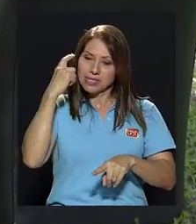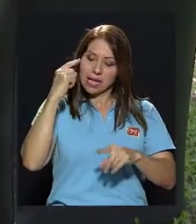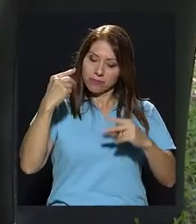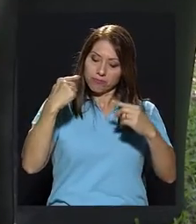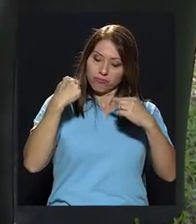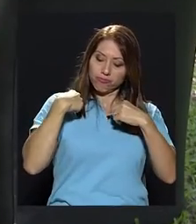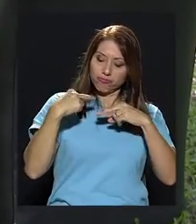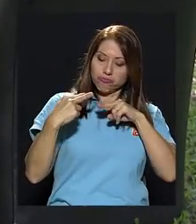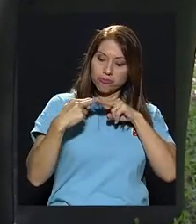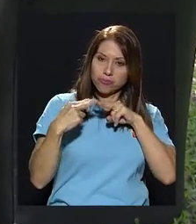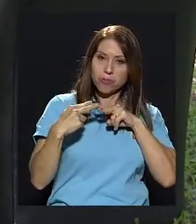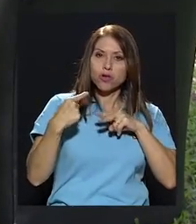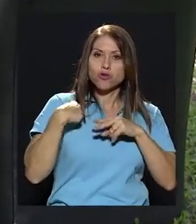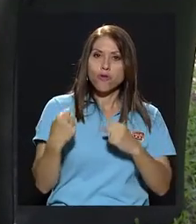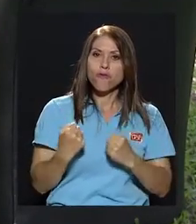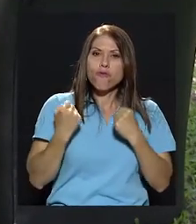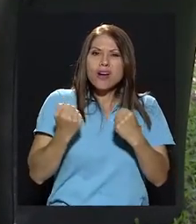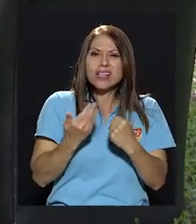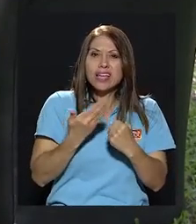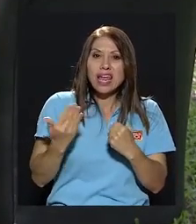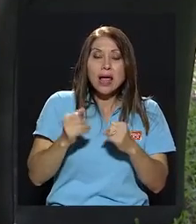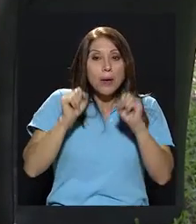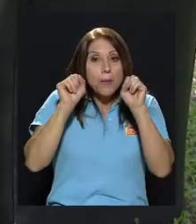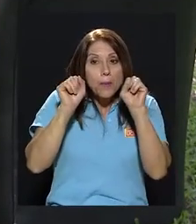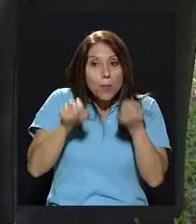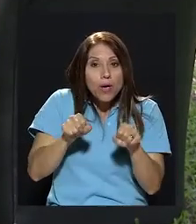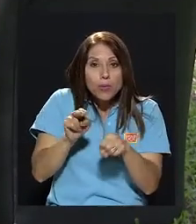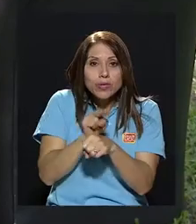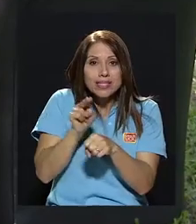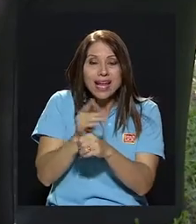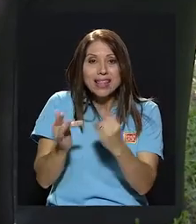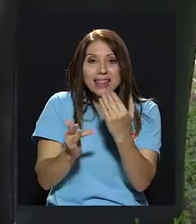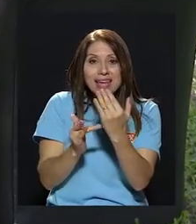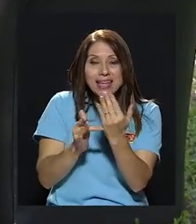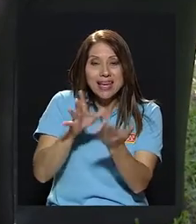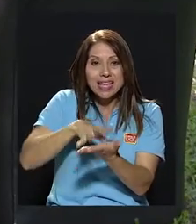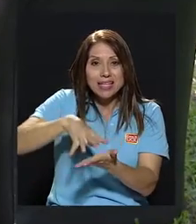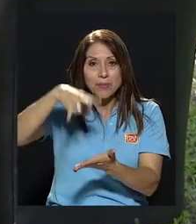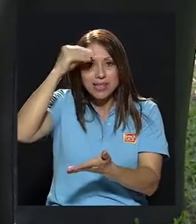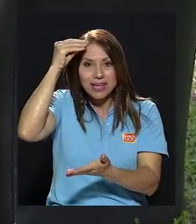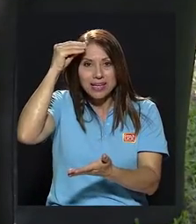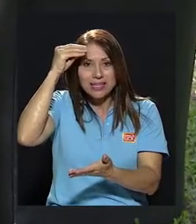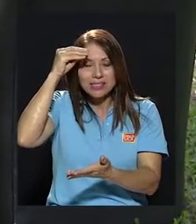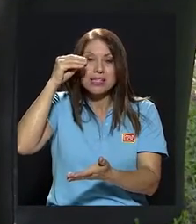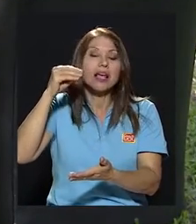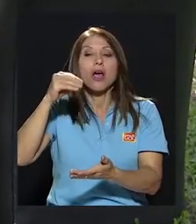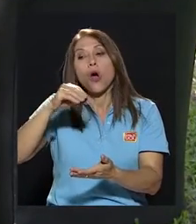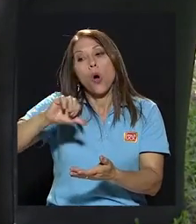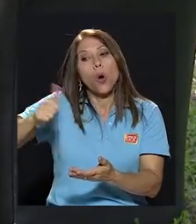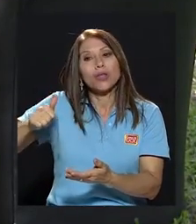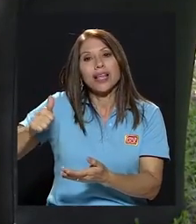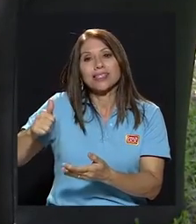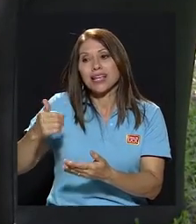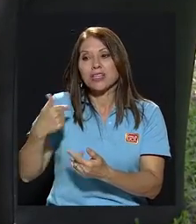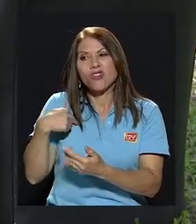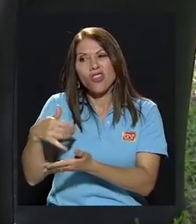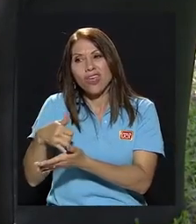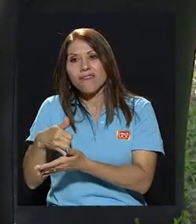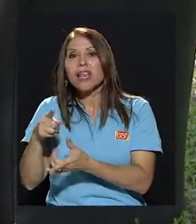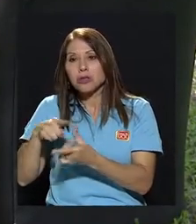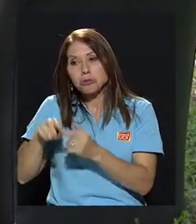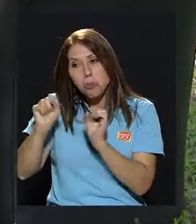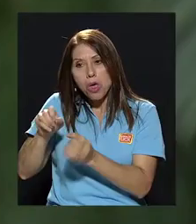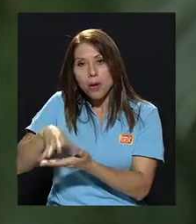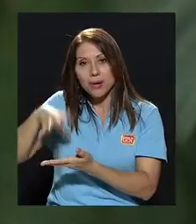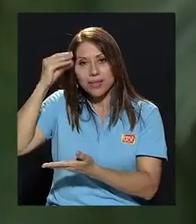soy muy fuerte, poder jalar con técnicas que se aprenden lo que no somos tan buenos. Otra cosa muy